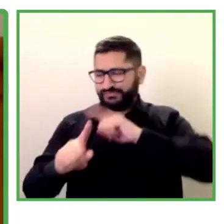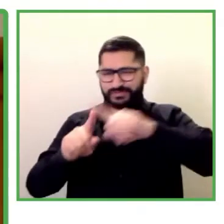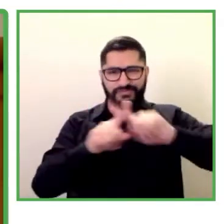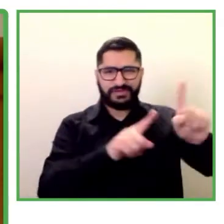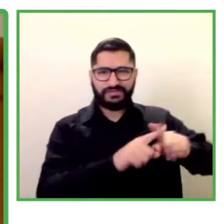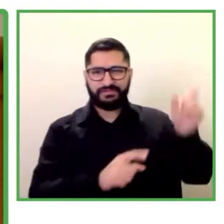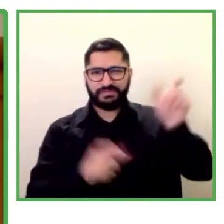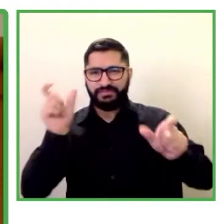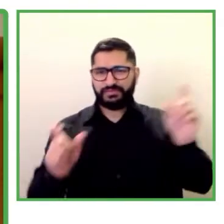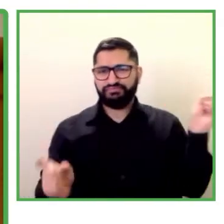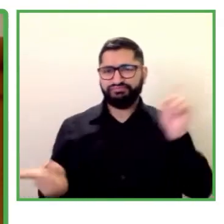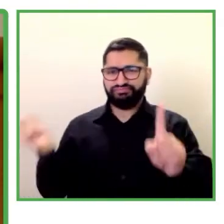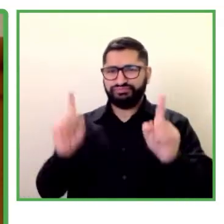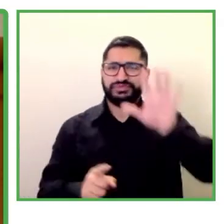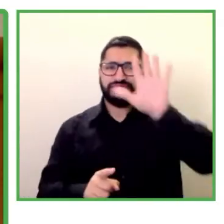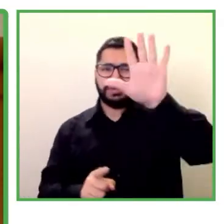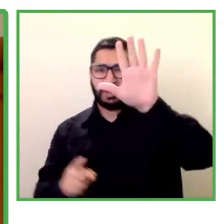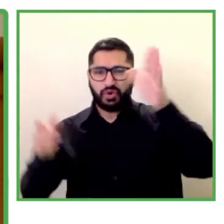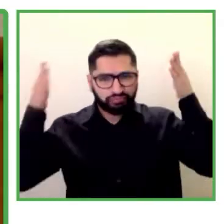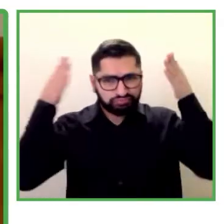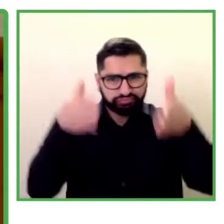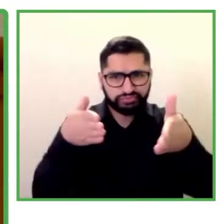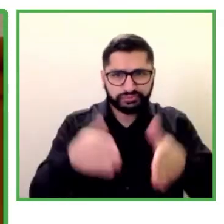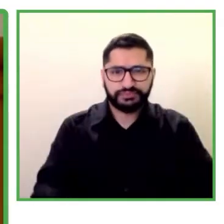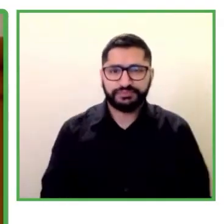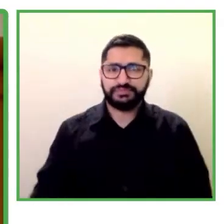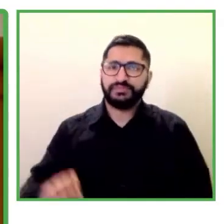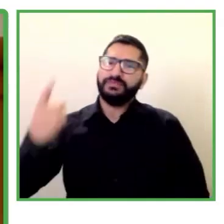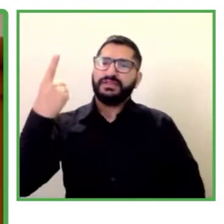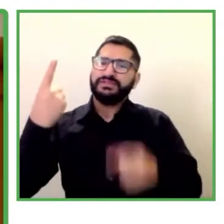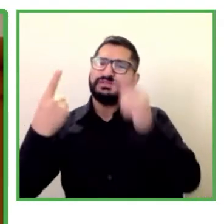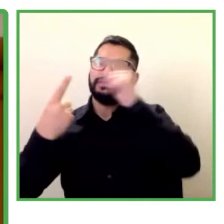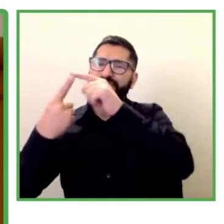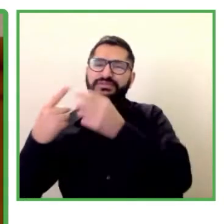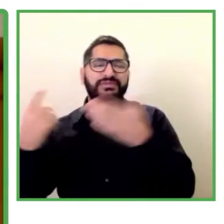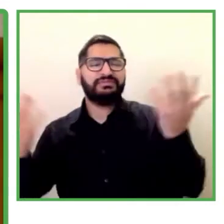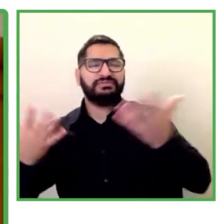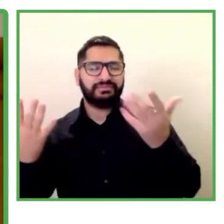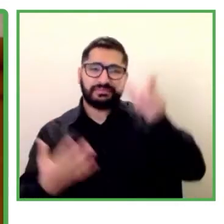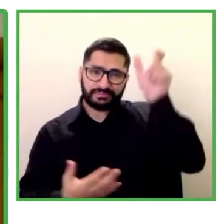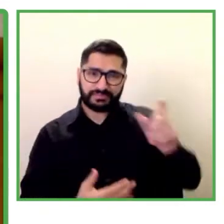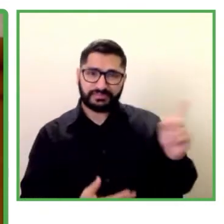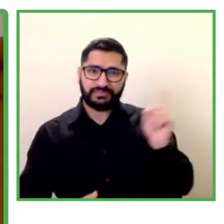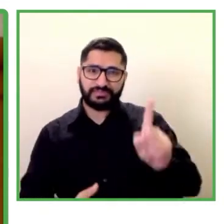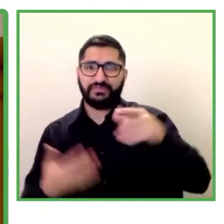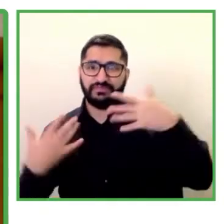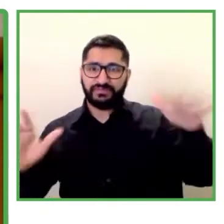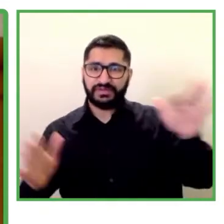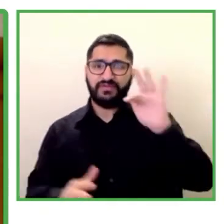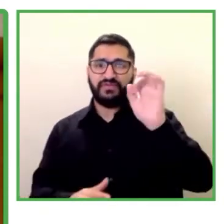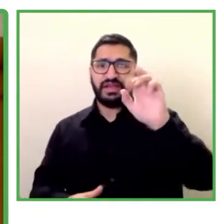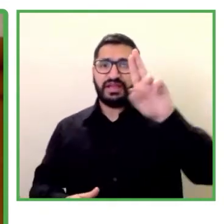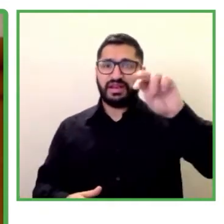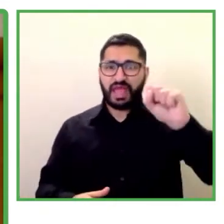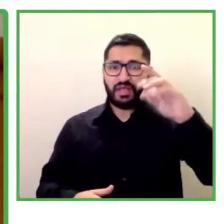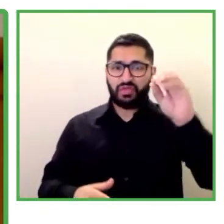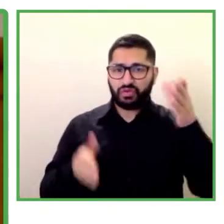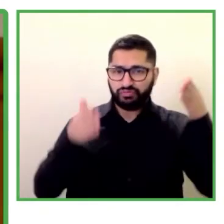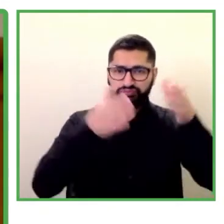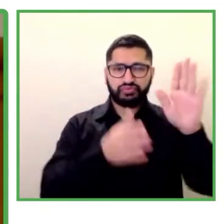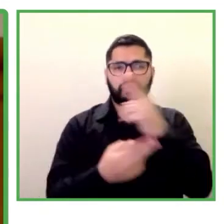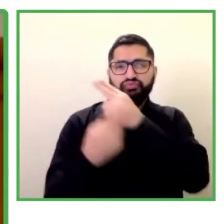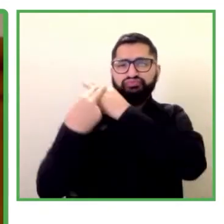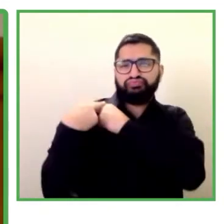En primer lugar, tengo el gusto de presentarles a Fernando Carota, que es director ejecutivo de la Red de Empresas Inclusivas de Uruguay.